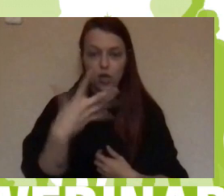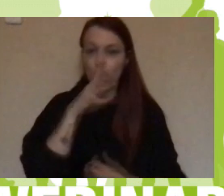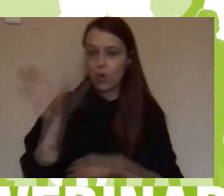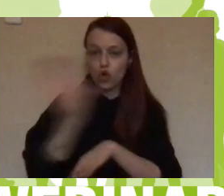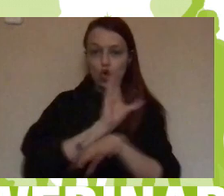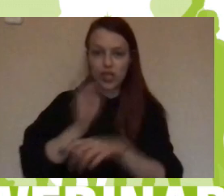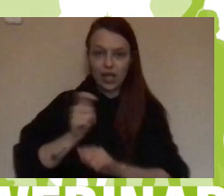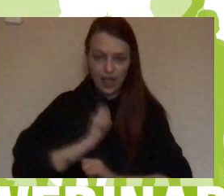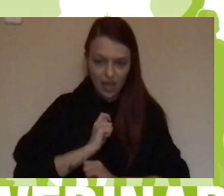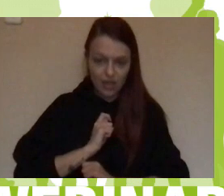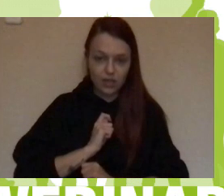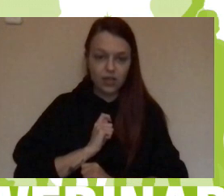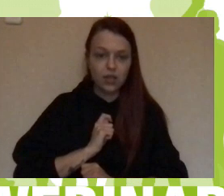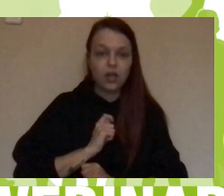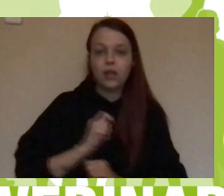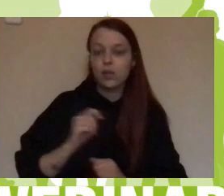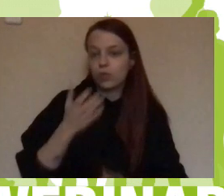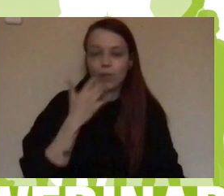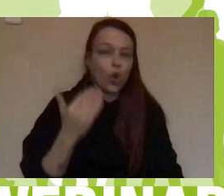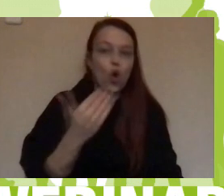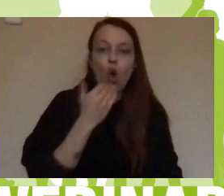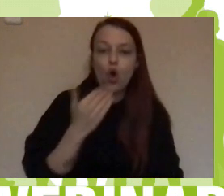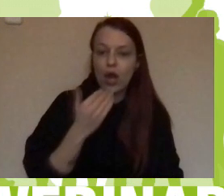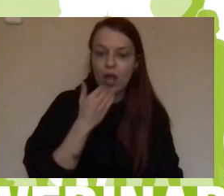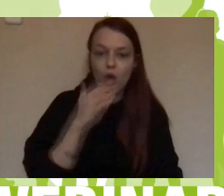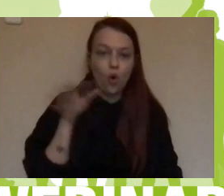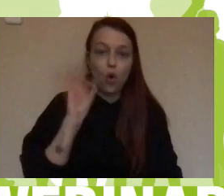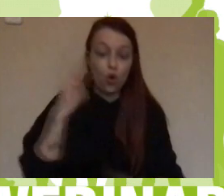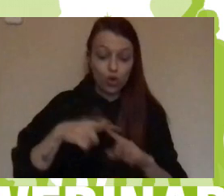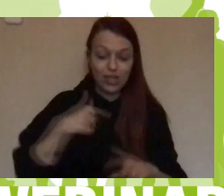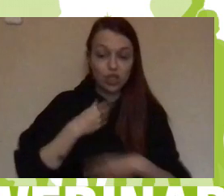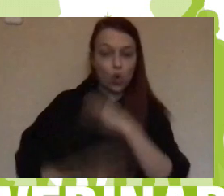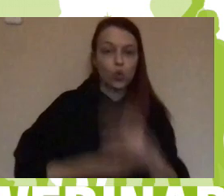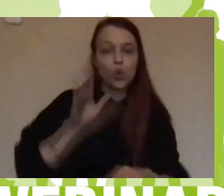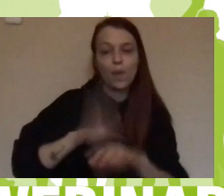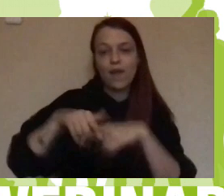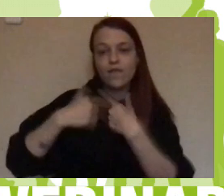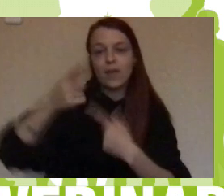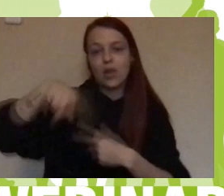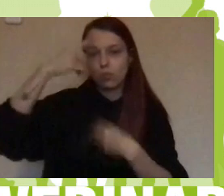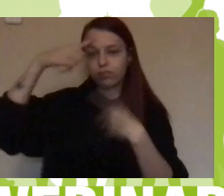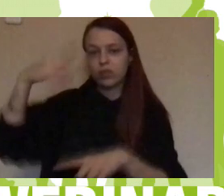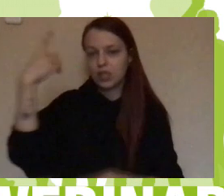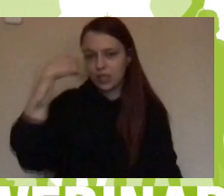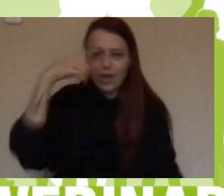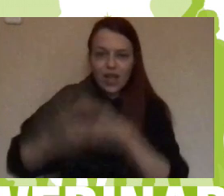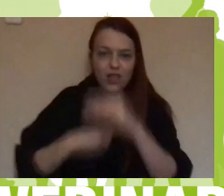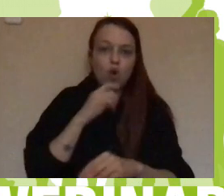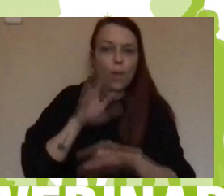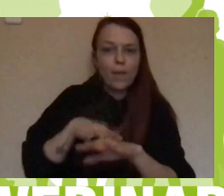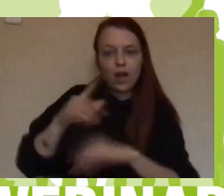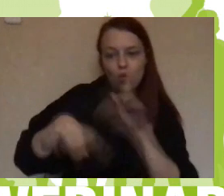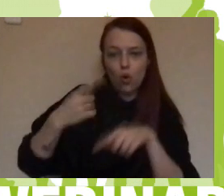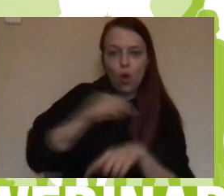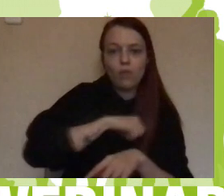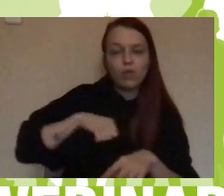del Teams, del correo, de todo lo que nosotros usamos para que ellas sepan manejarse y mandarnos correos y comunicarse, que ahí